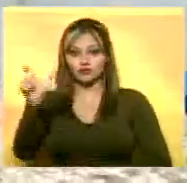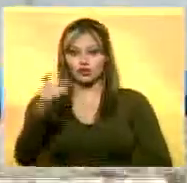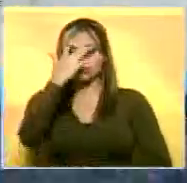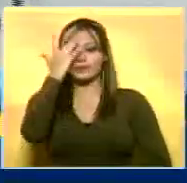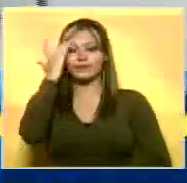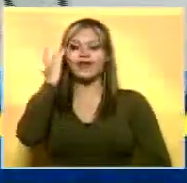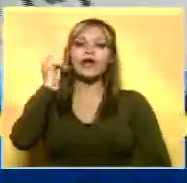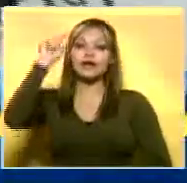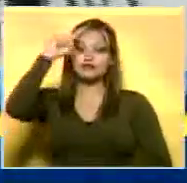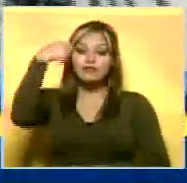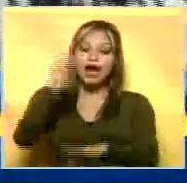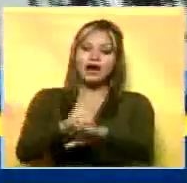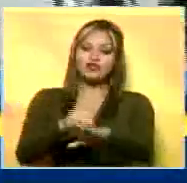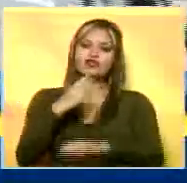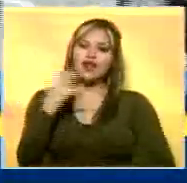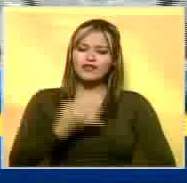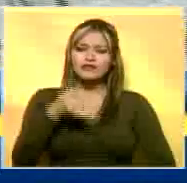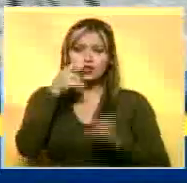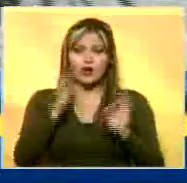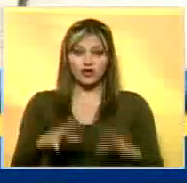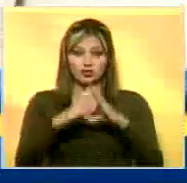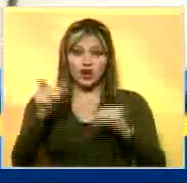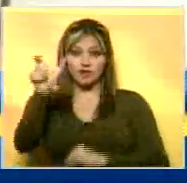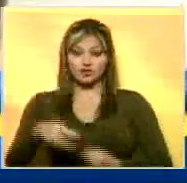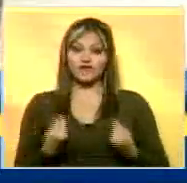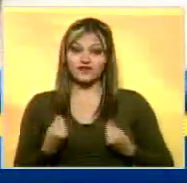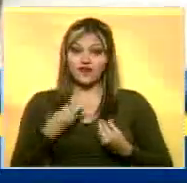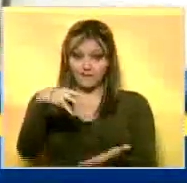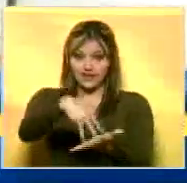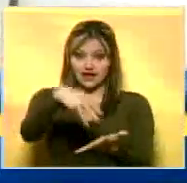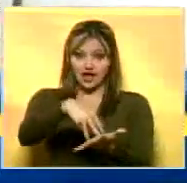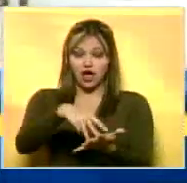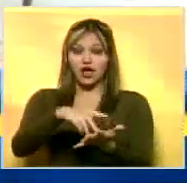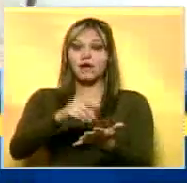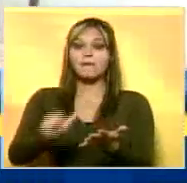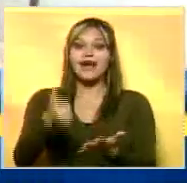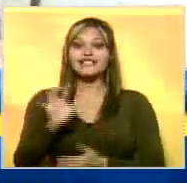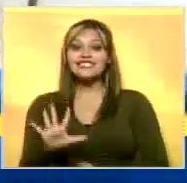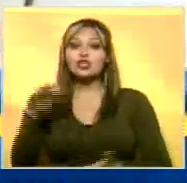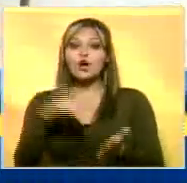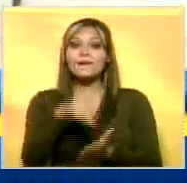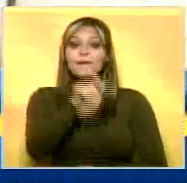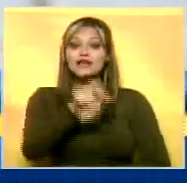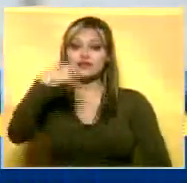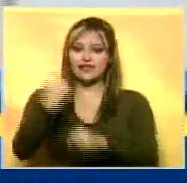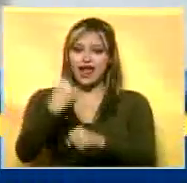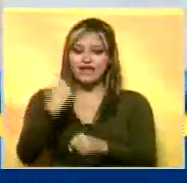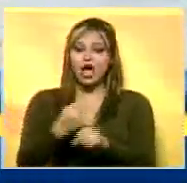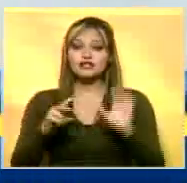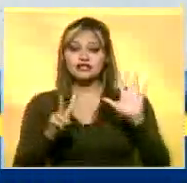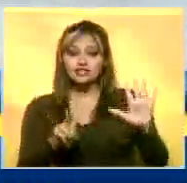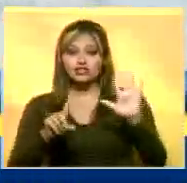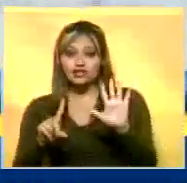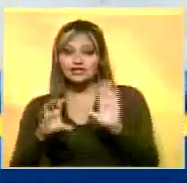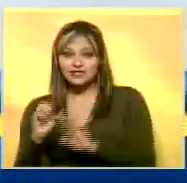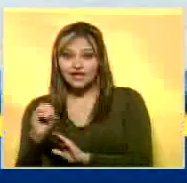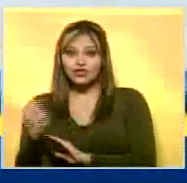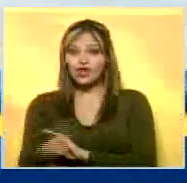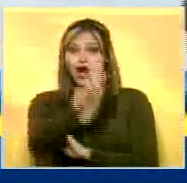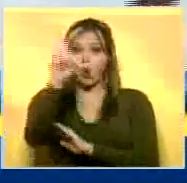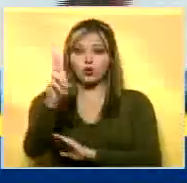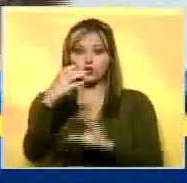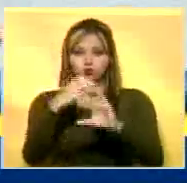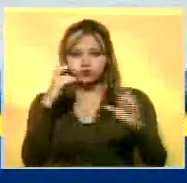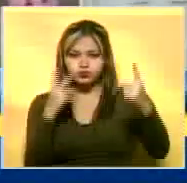Recordó que para garantizar la seguridad de todos los mirandinos se encuentran desplegados más de 5.000 funcionarios con 760 unidades